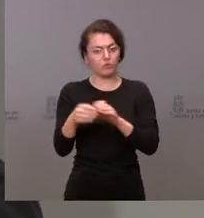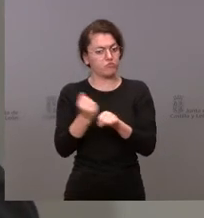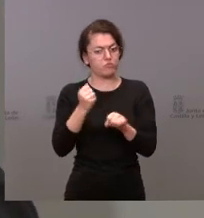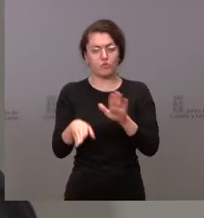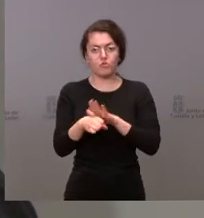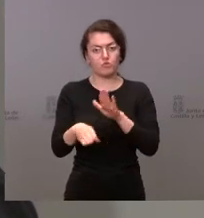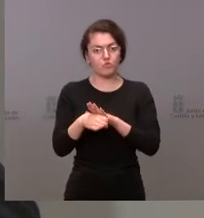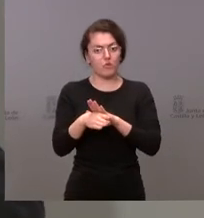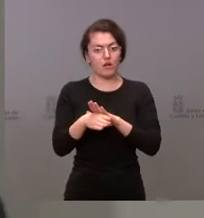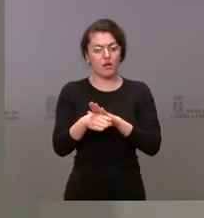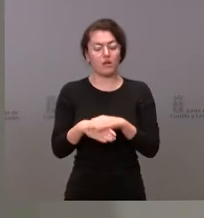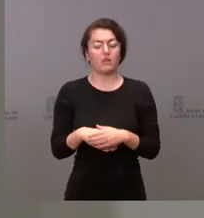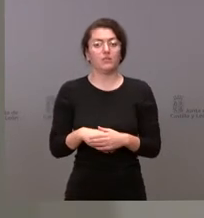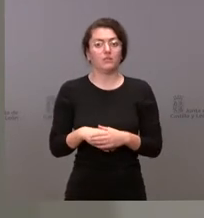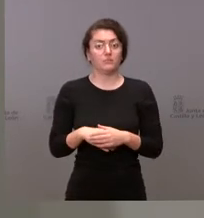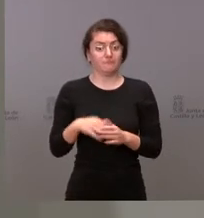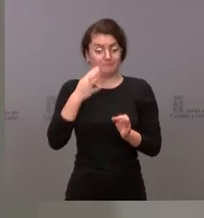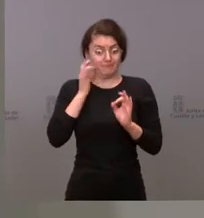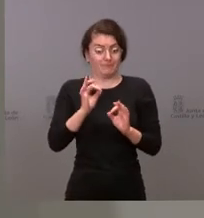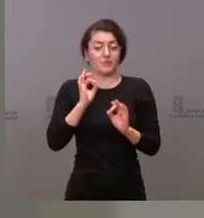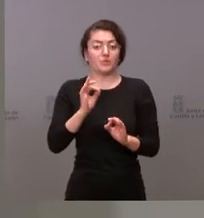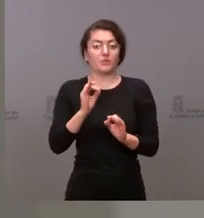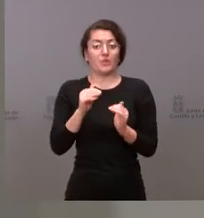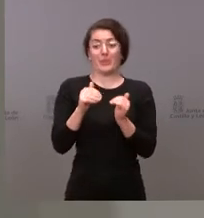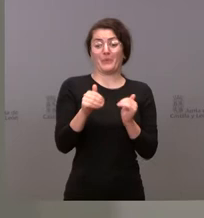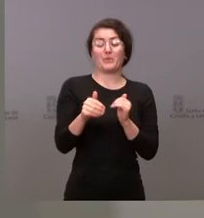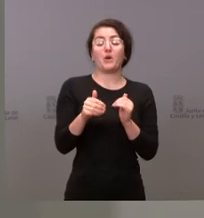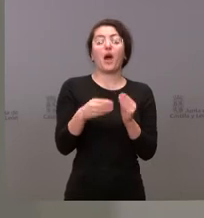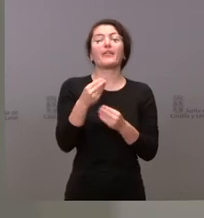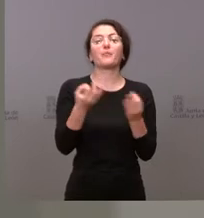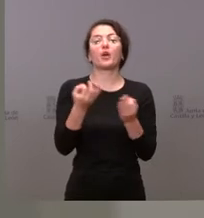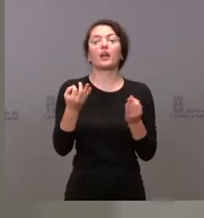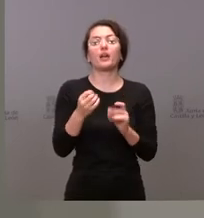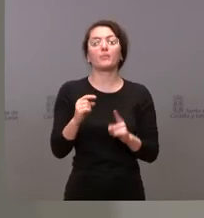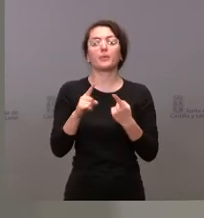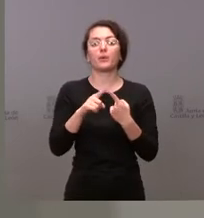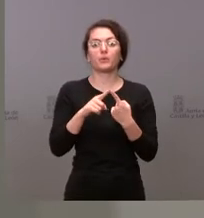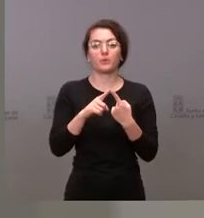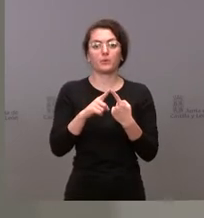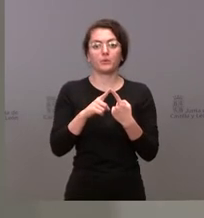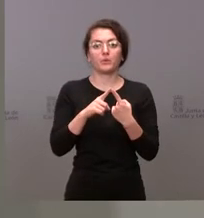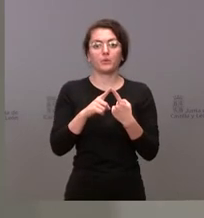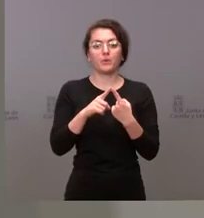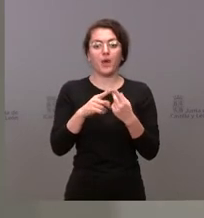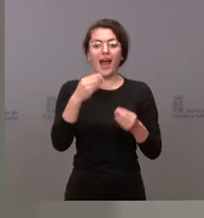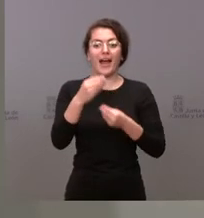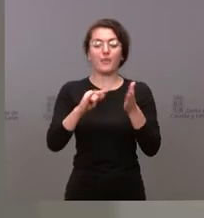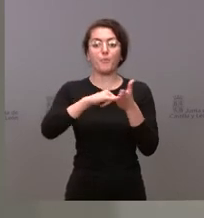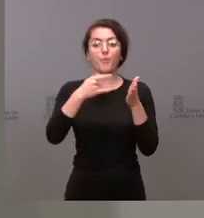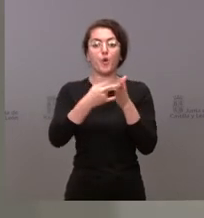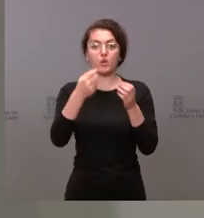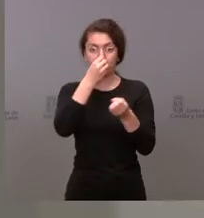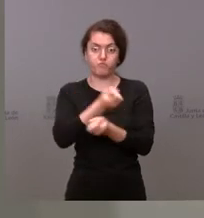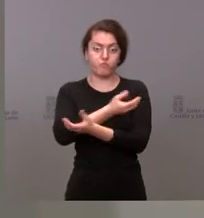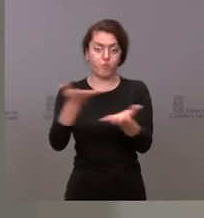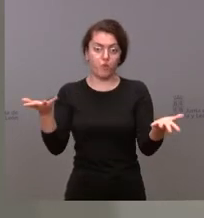le insisto que en breves fechas una de las primeras cosas que vamos a hacer es hacer visible un proyecto sobre el que llevamos